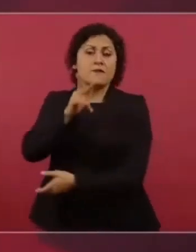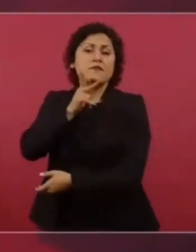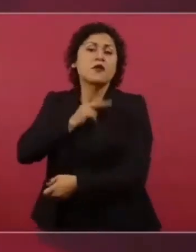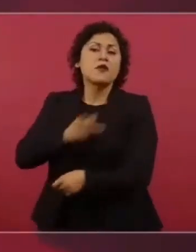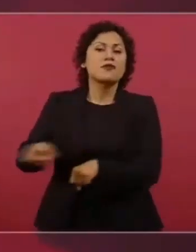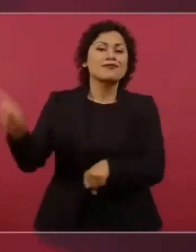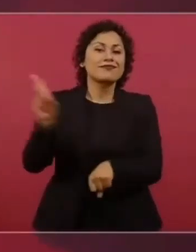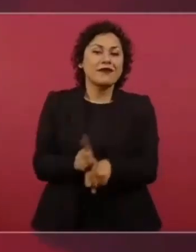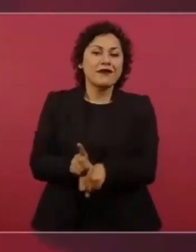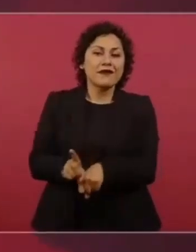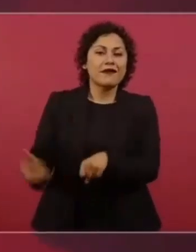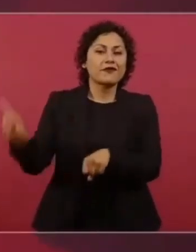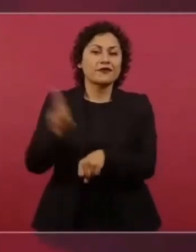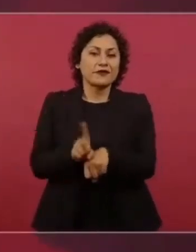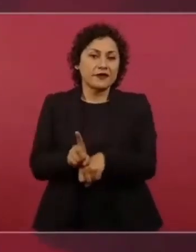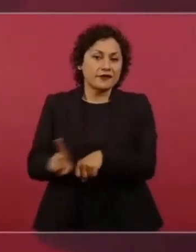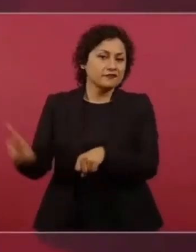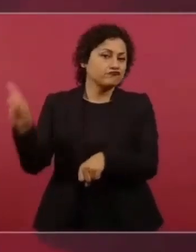crudo.